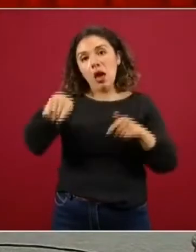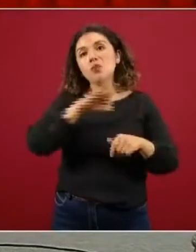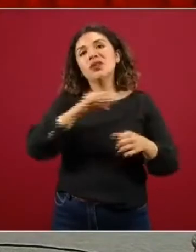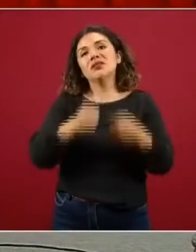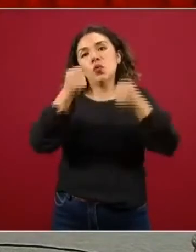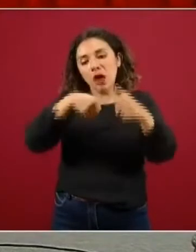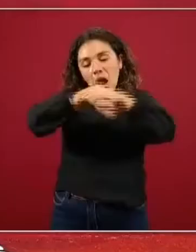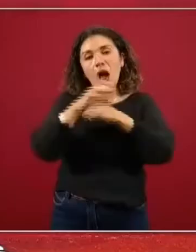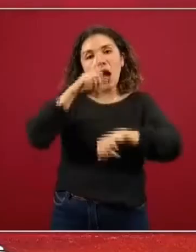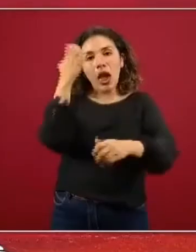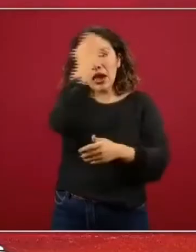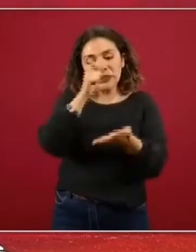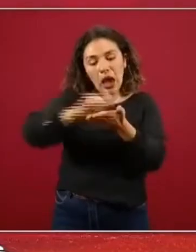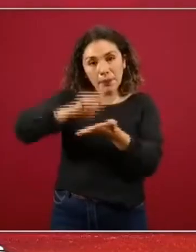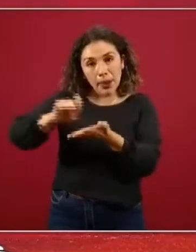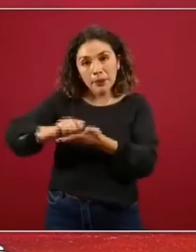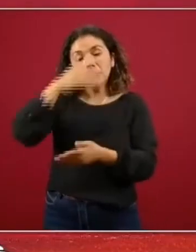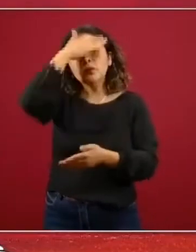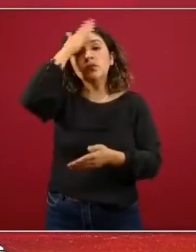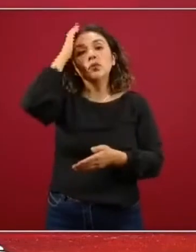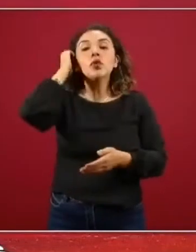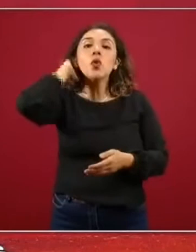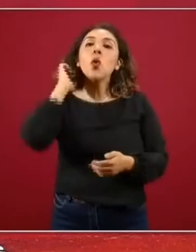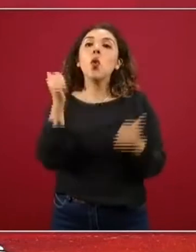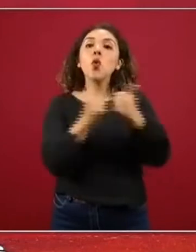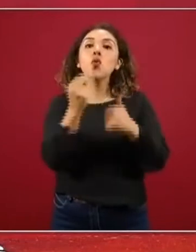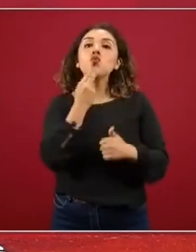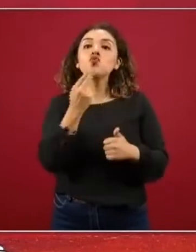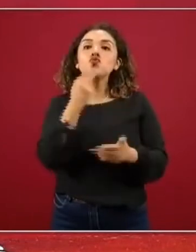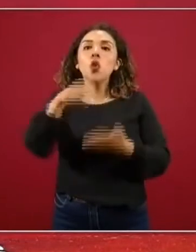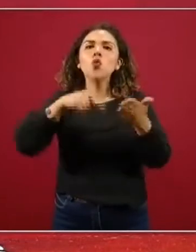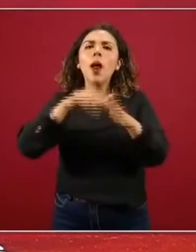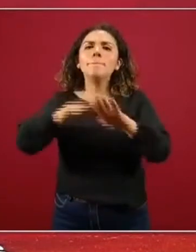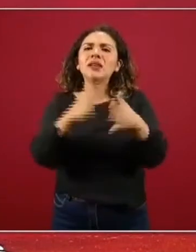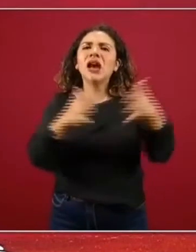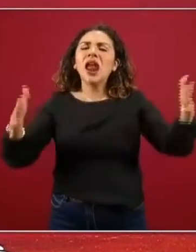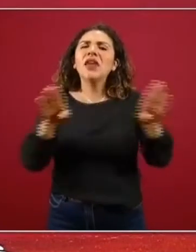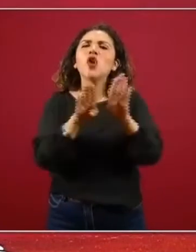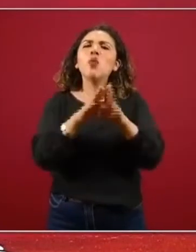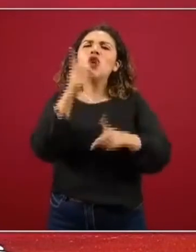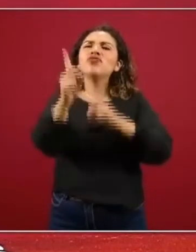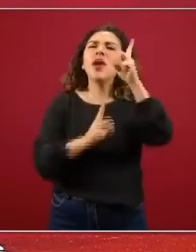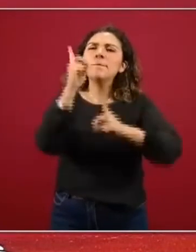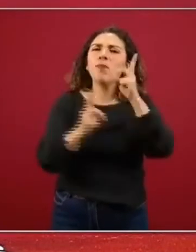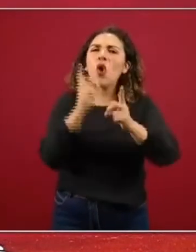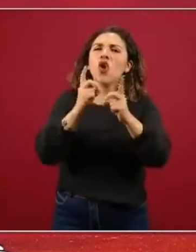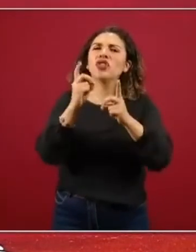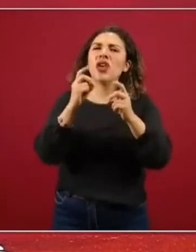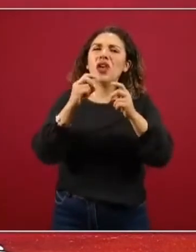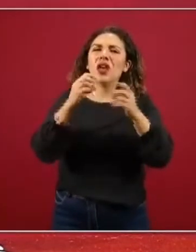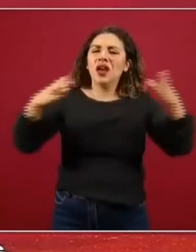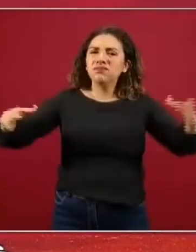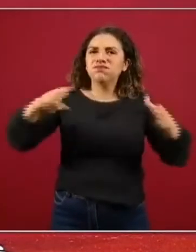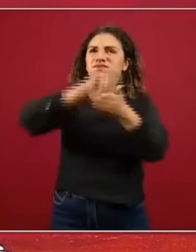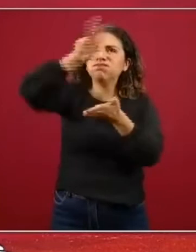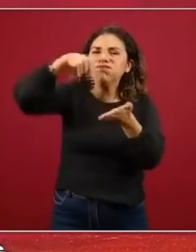hagan el examen se van a utilizar áreas más amplias como los gimnasios o los áreas de área común